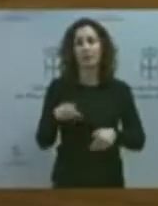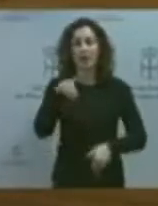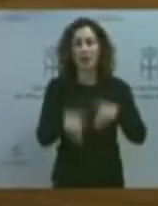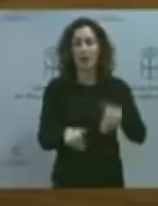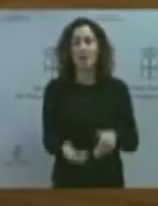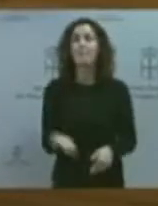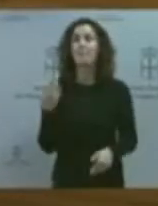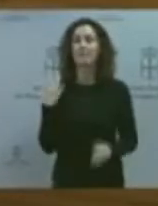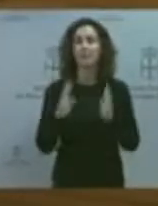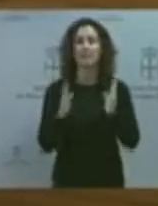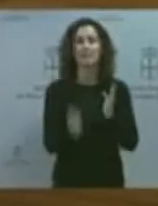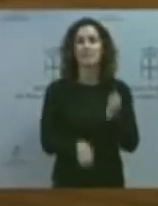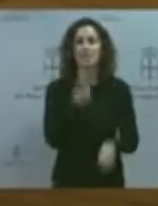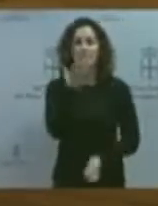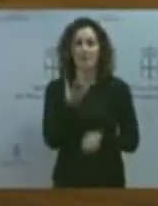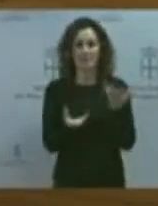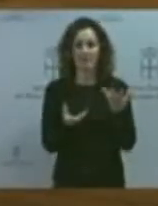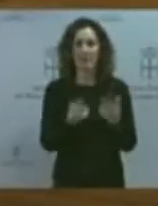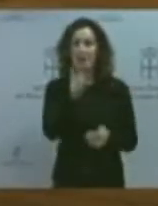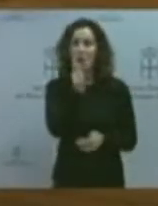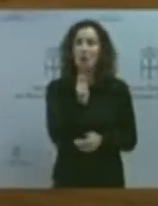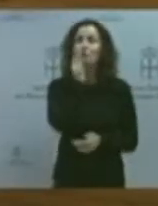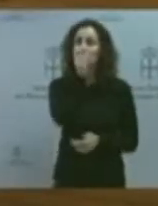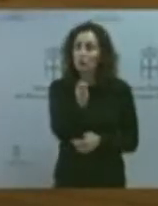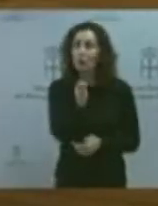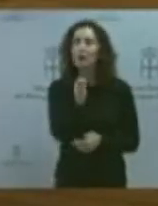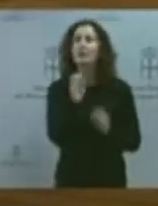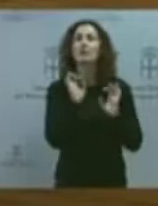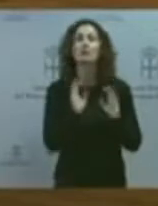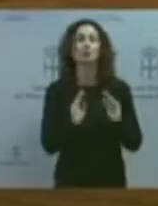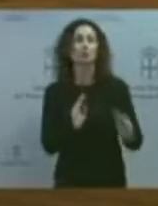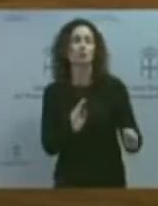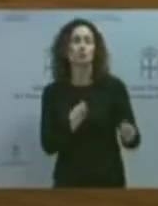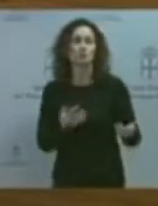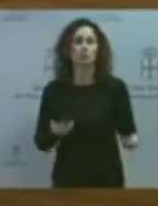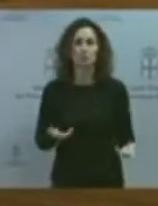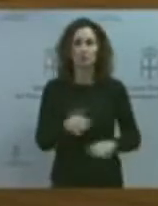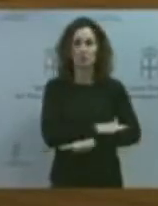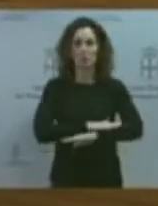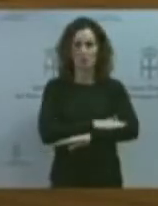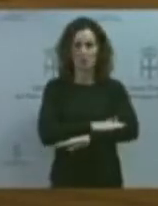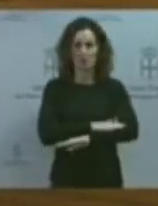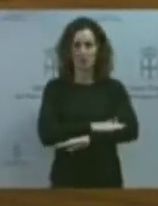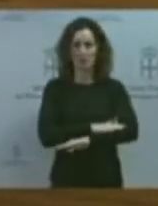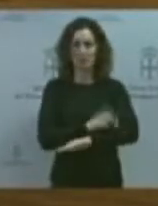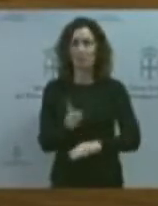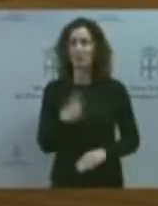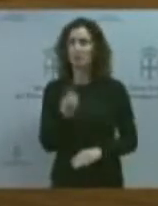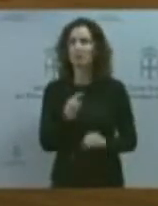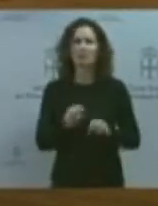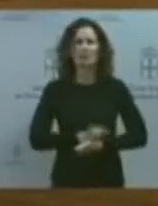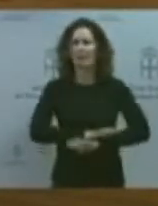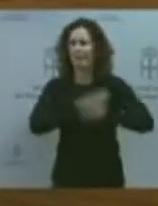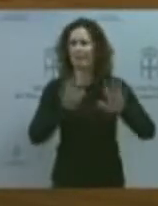Socialista se postuló ante los asturianos con un programa de gobierno en el que éramos muy claritos con respecto al peaje del Huerna. Por lo tanto, estamos